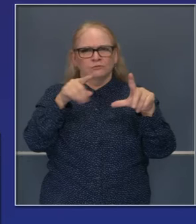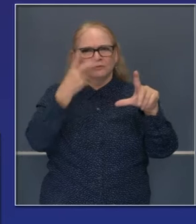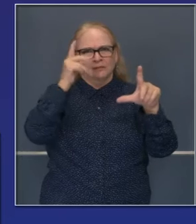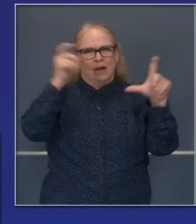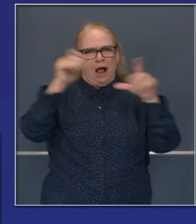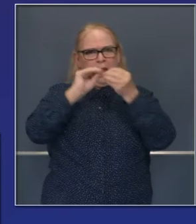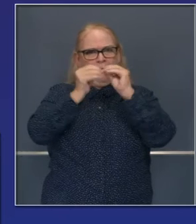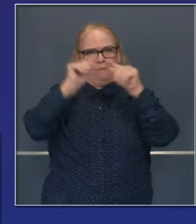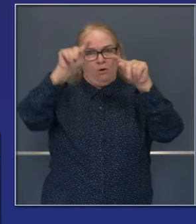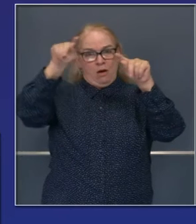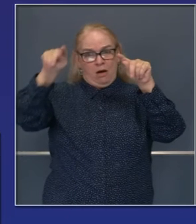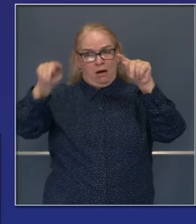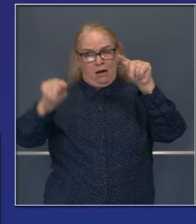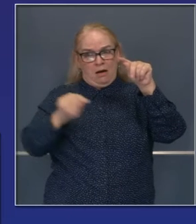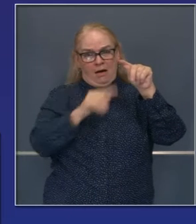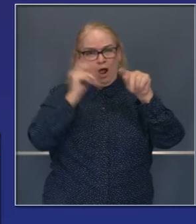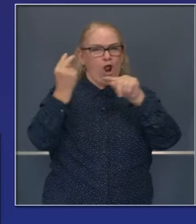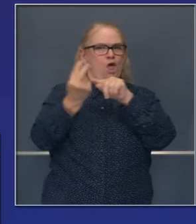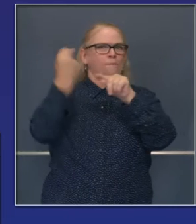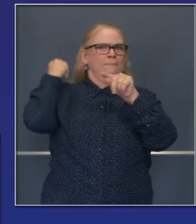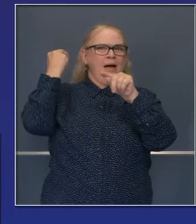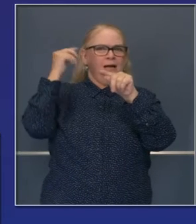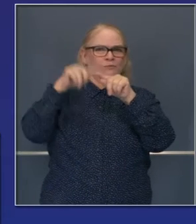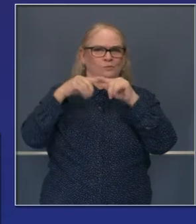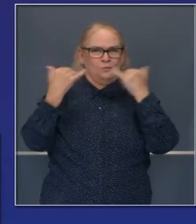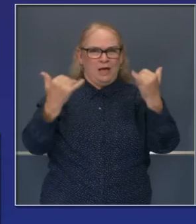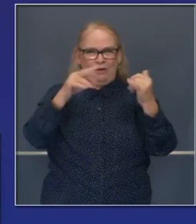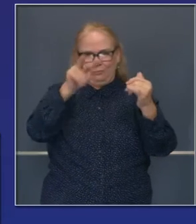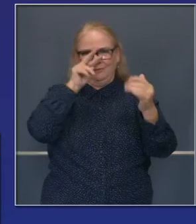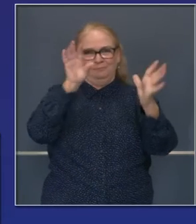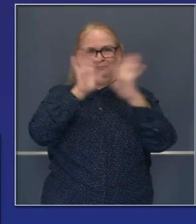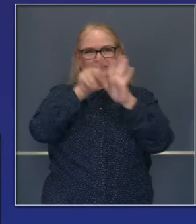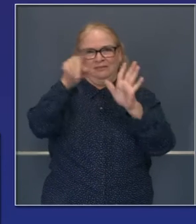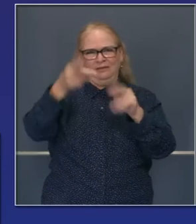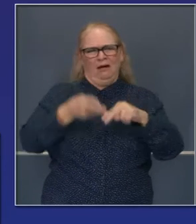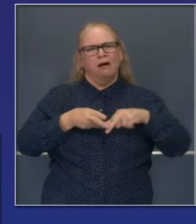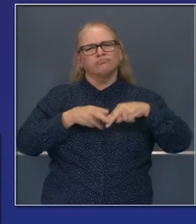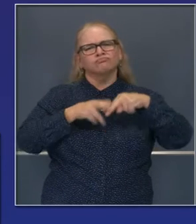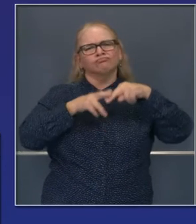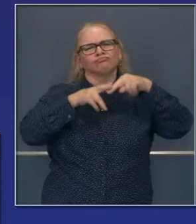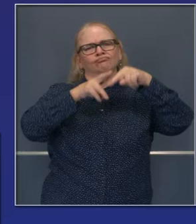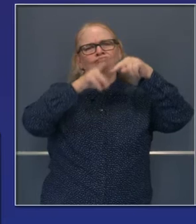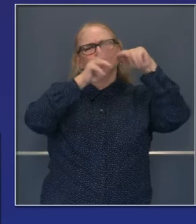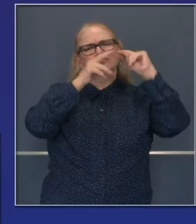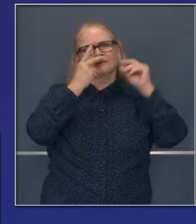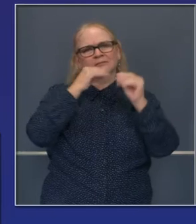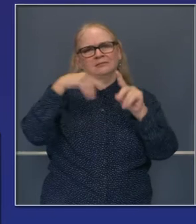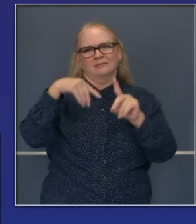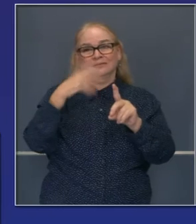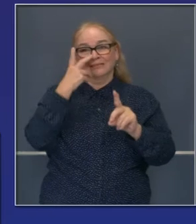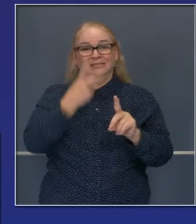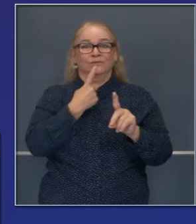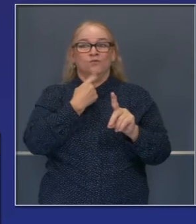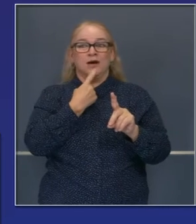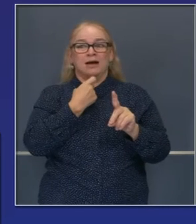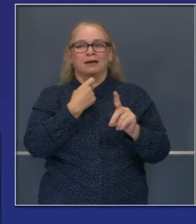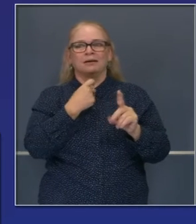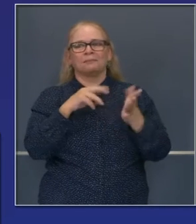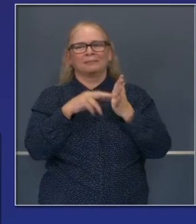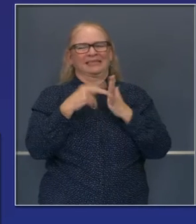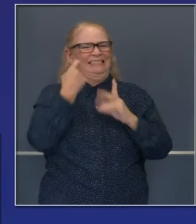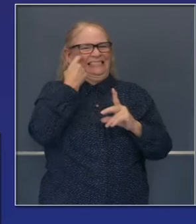alarmante. Como pueden ver en esta transparencia, pueden ver un segmento rojo grande